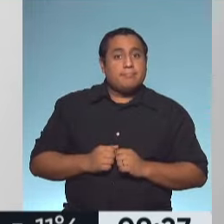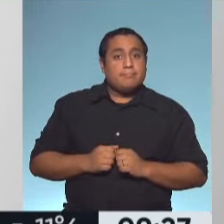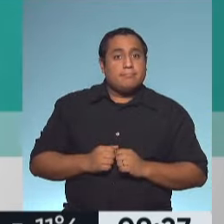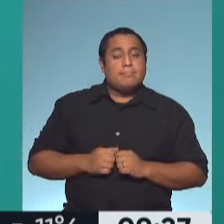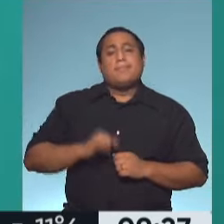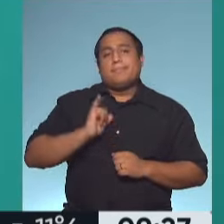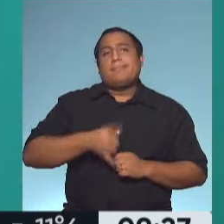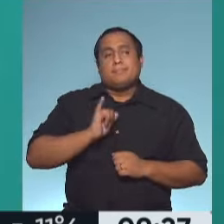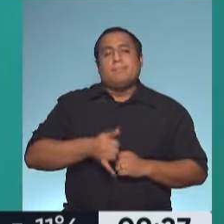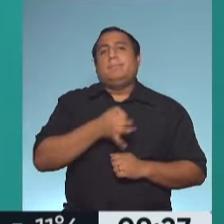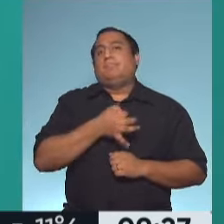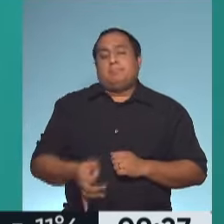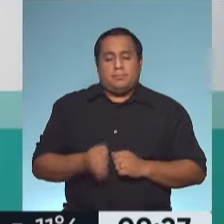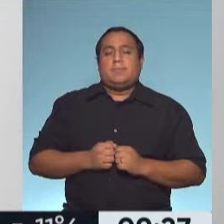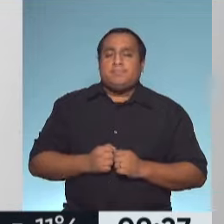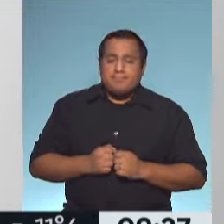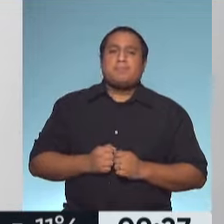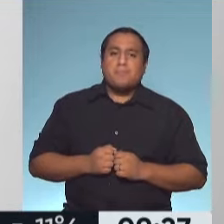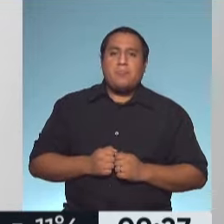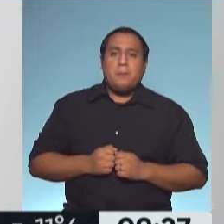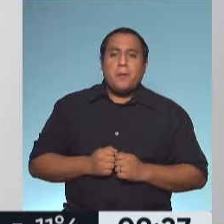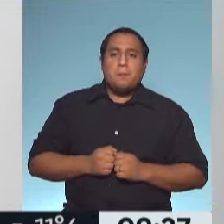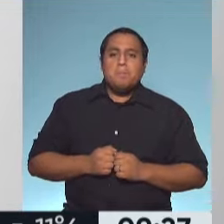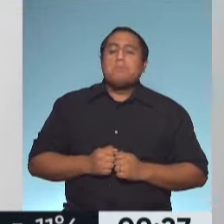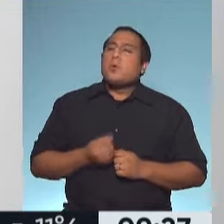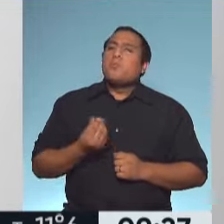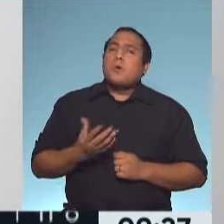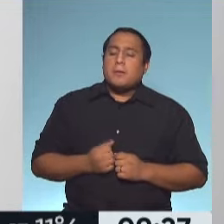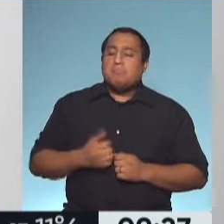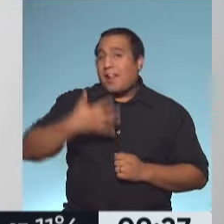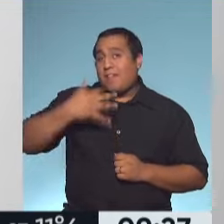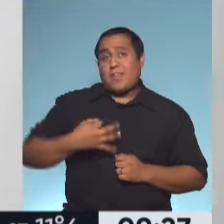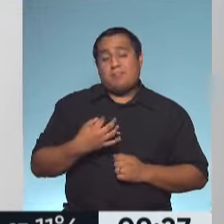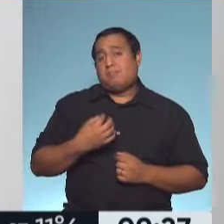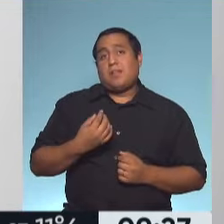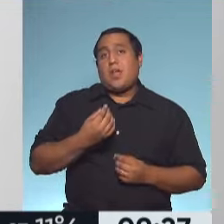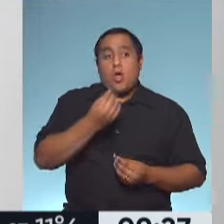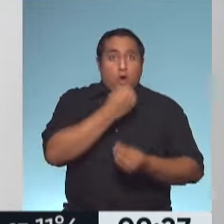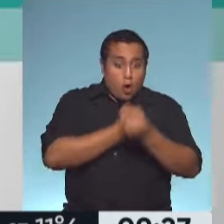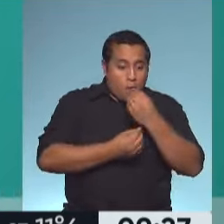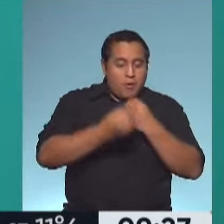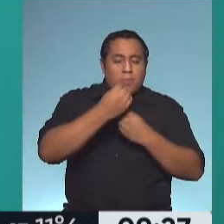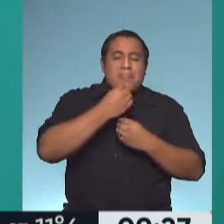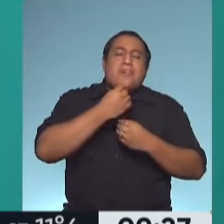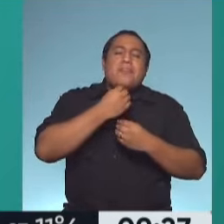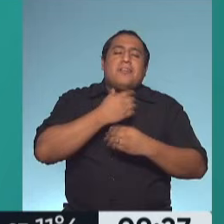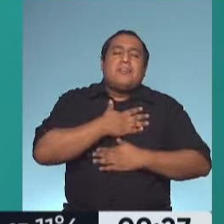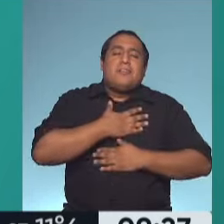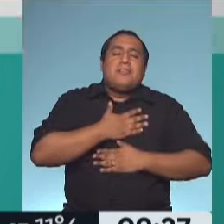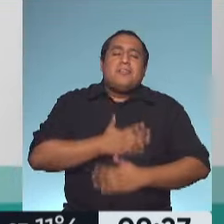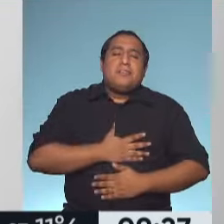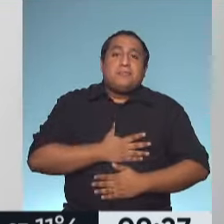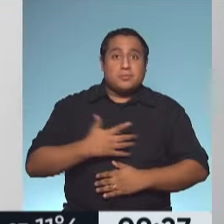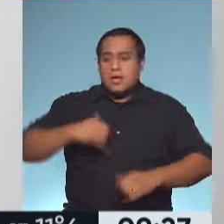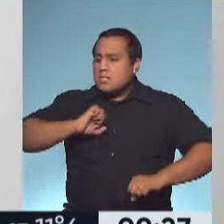Es así, tal cual, porque la realidad, seamos francos, la comida calma, entonces, esa